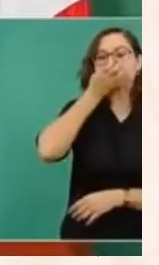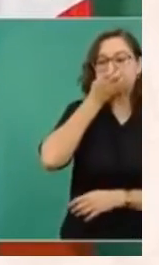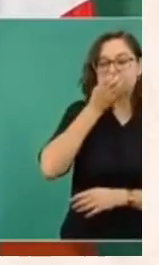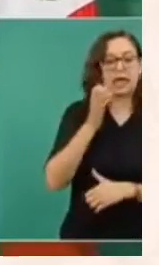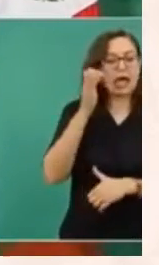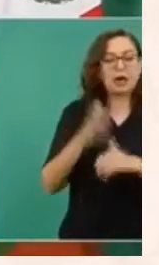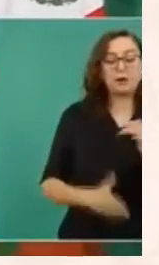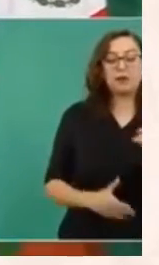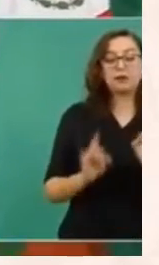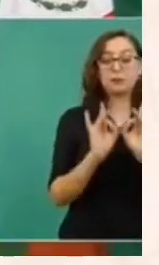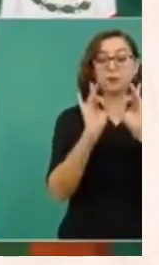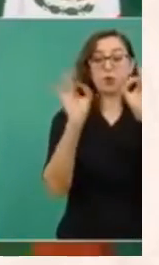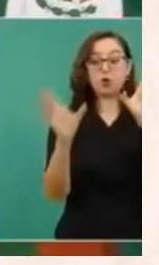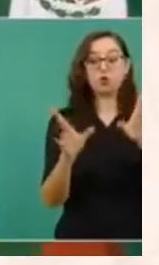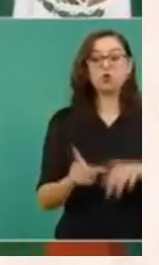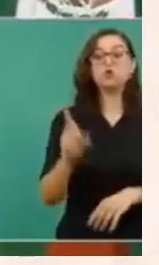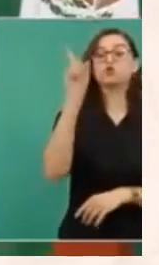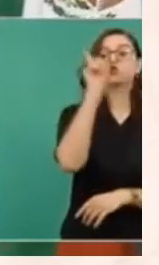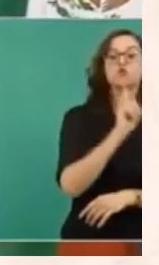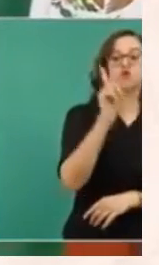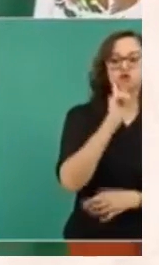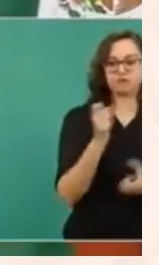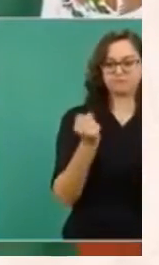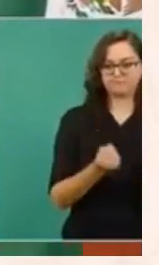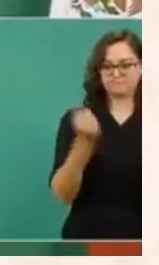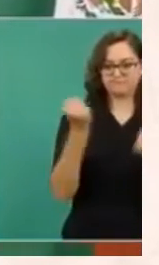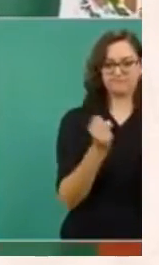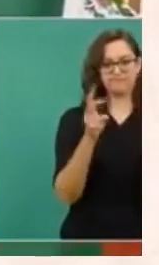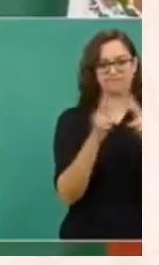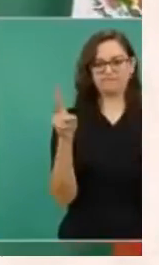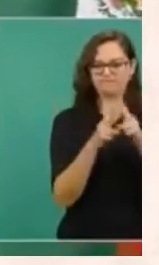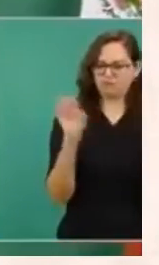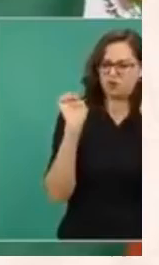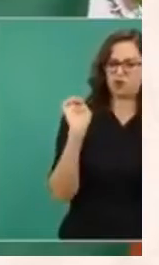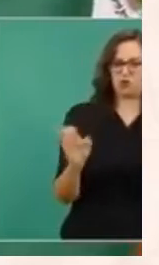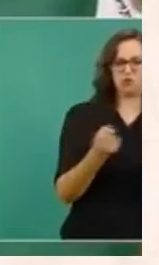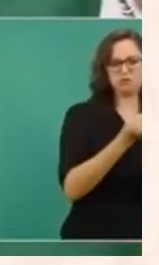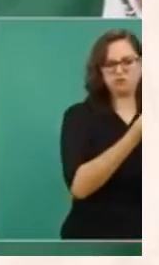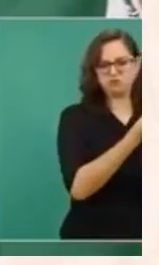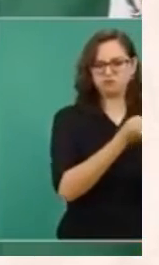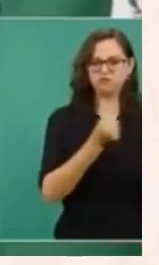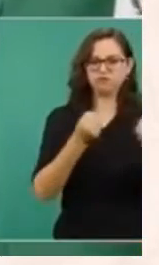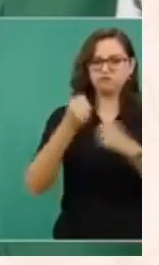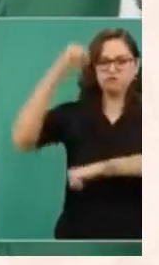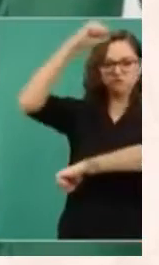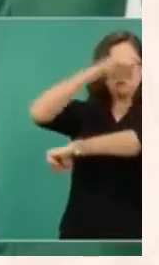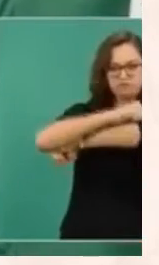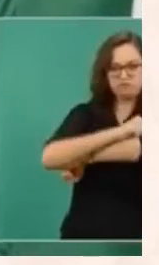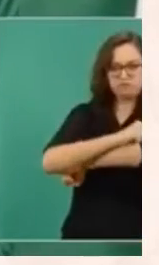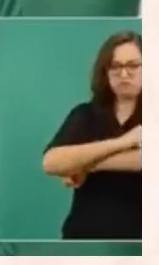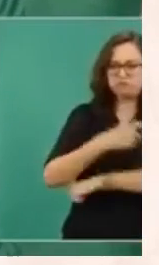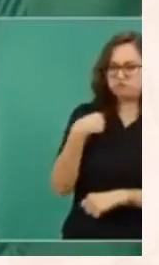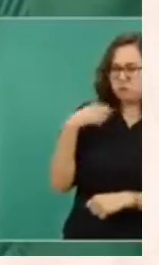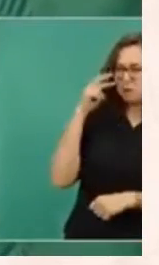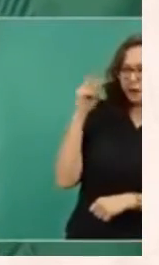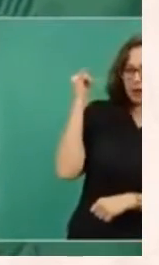señora con una camioneta de lujo y baja el cristal y me ve así lejos